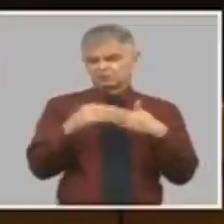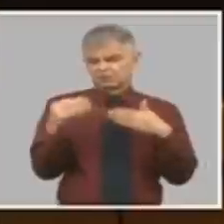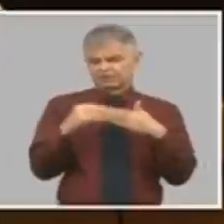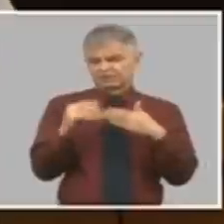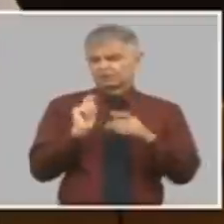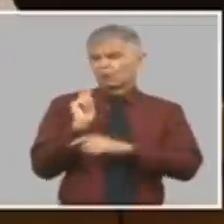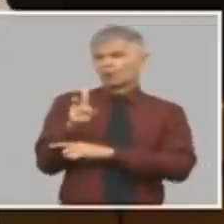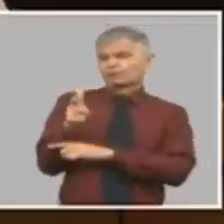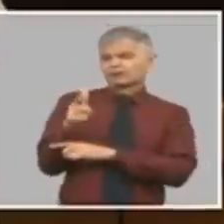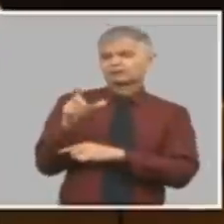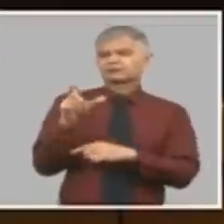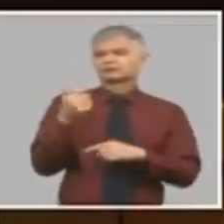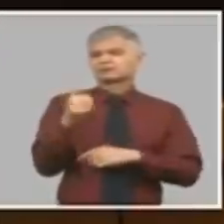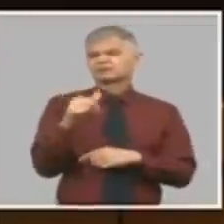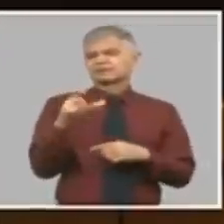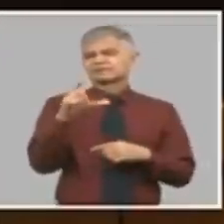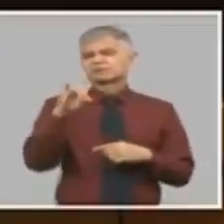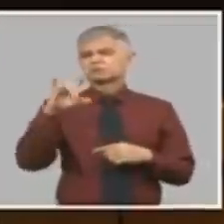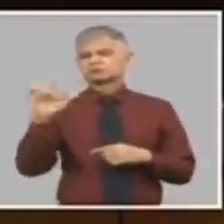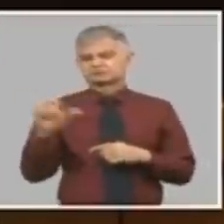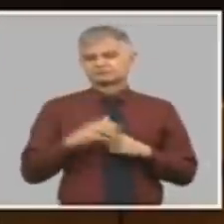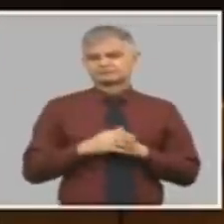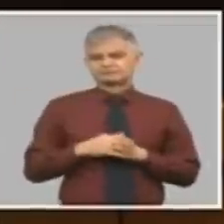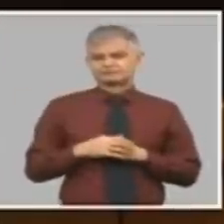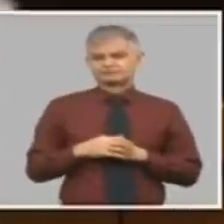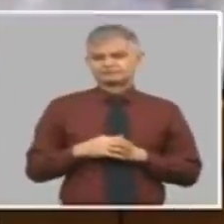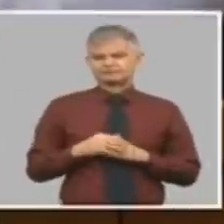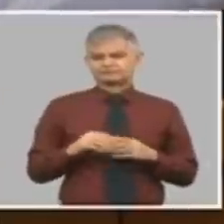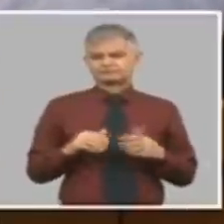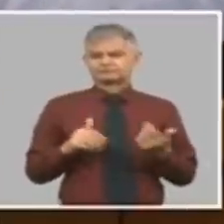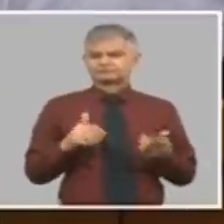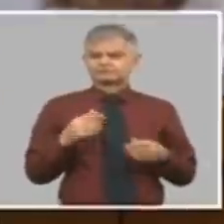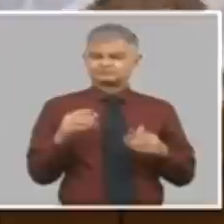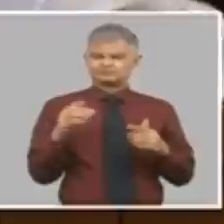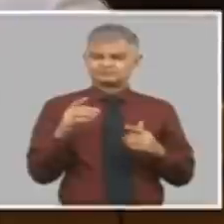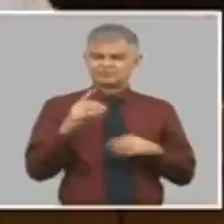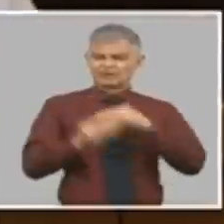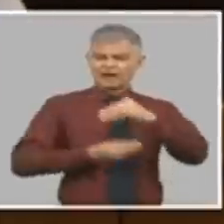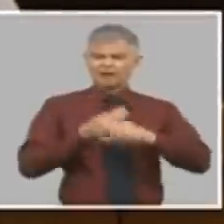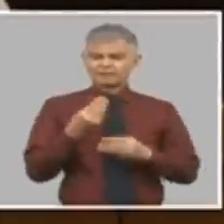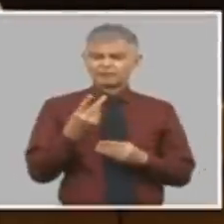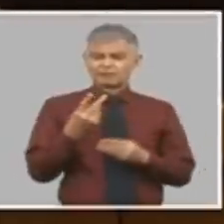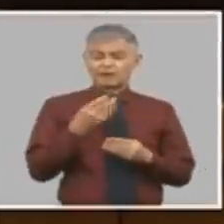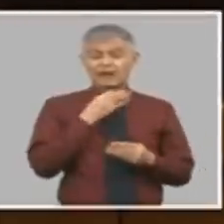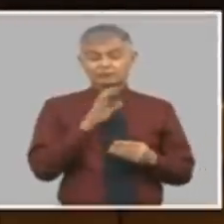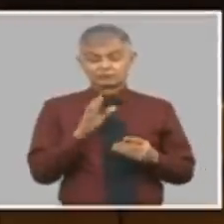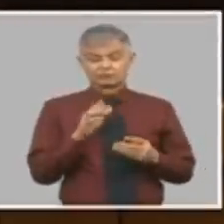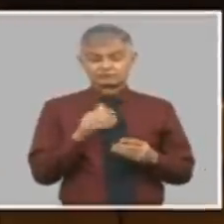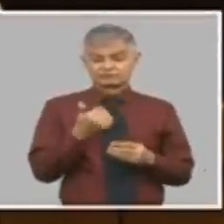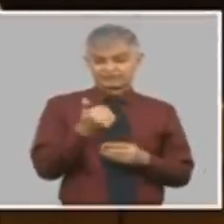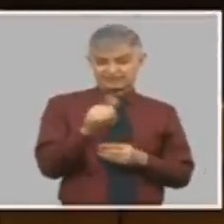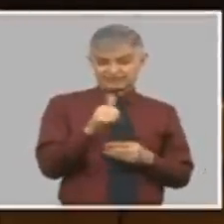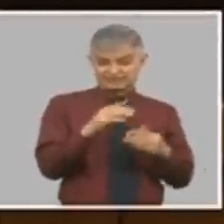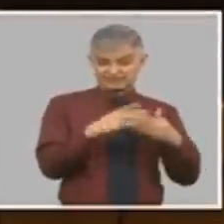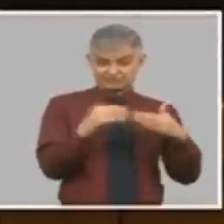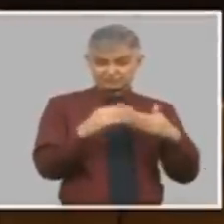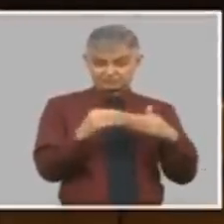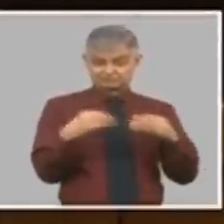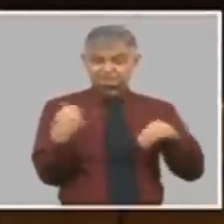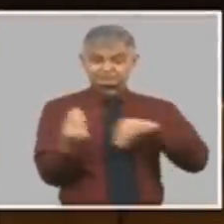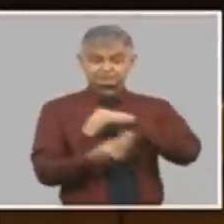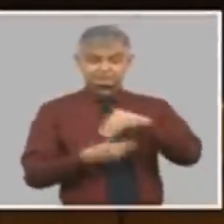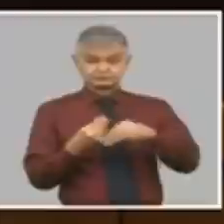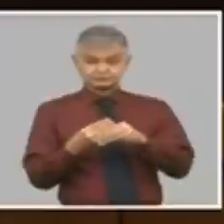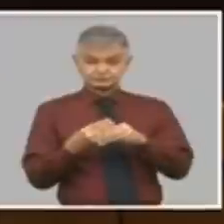cuando si quitemos el se usen y nos quedemos con peso y el tipo cambio sea veinte si son diez dólares son doscientos y si los roles